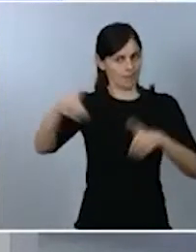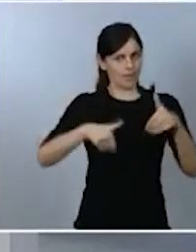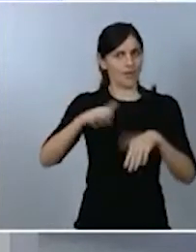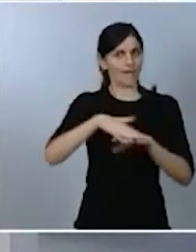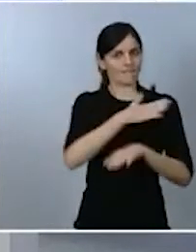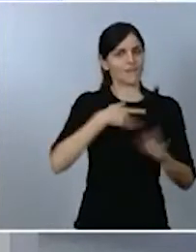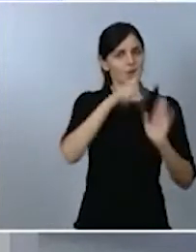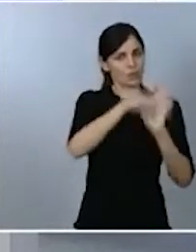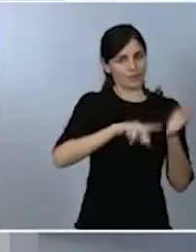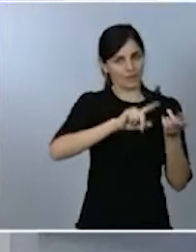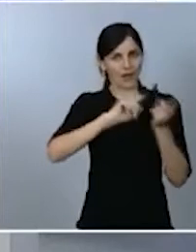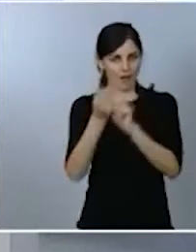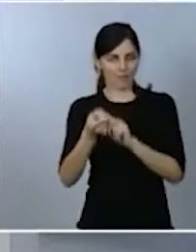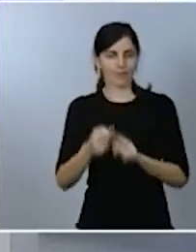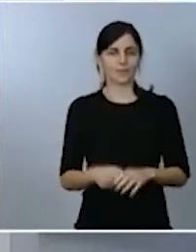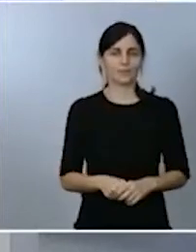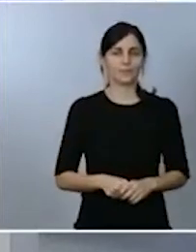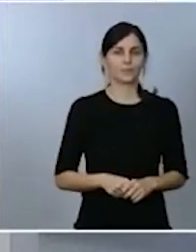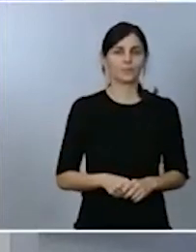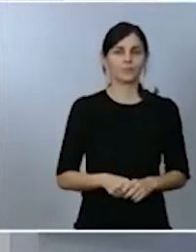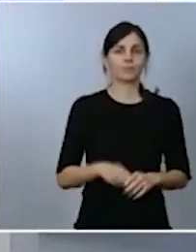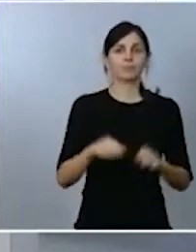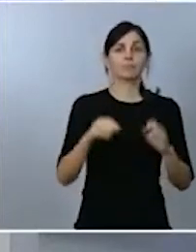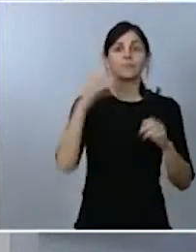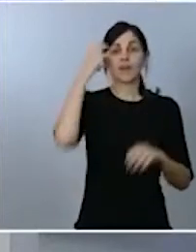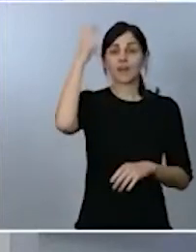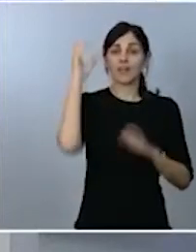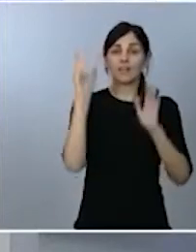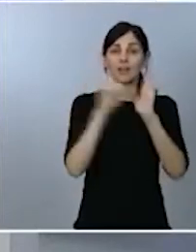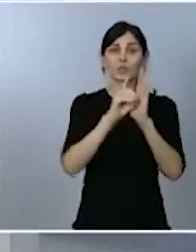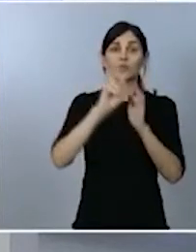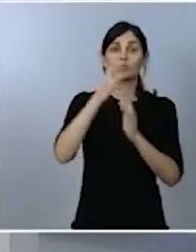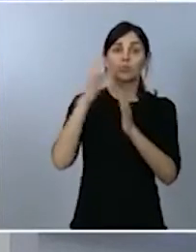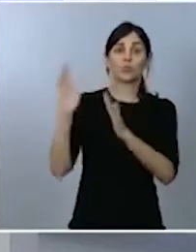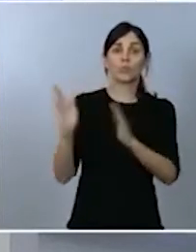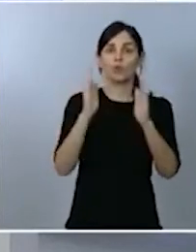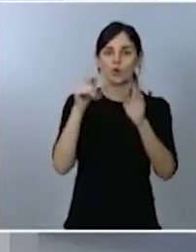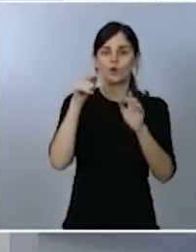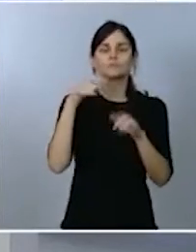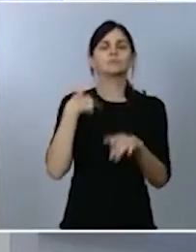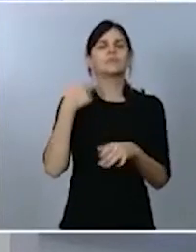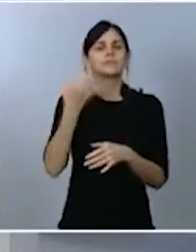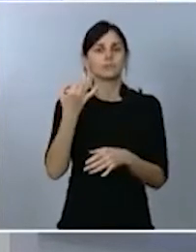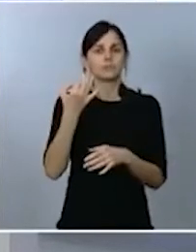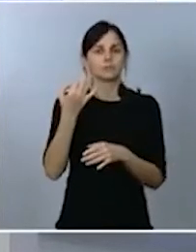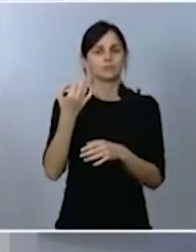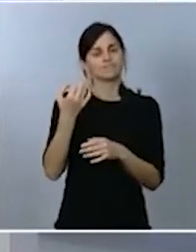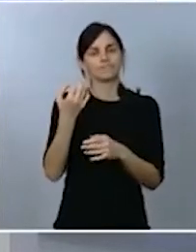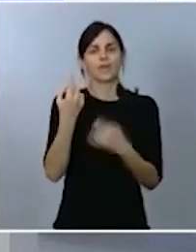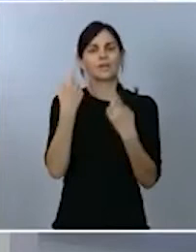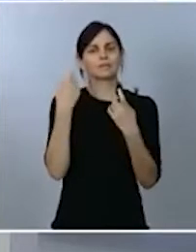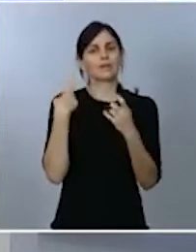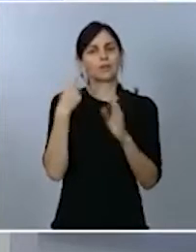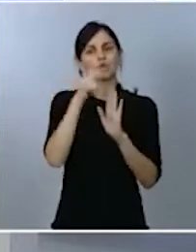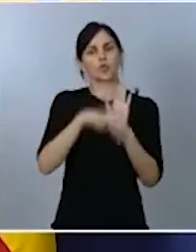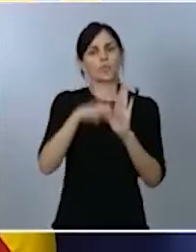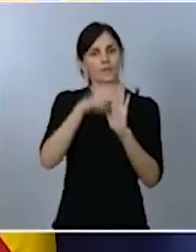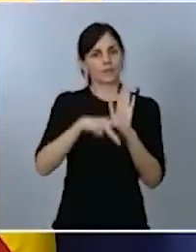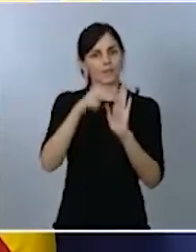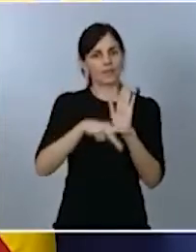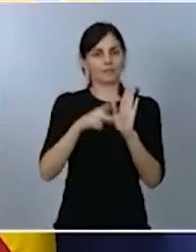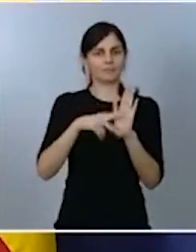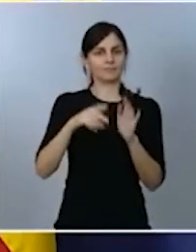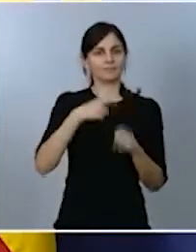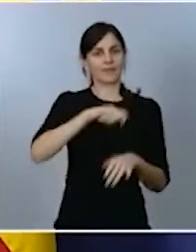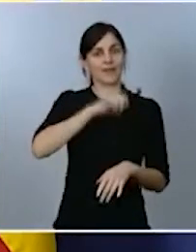bloque de este real decreto responde a la necesidad de disponer de una normativa estatal que aborde la rápida proliferación de los vehículos